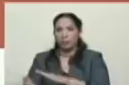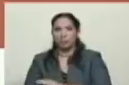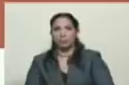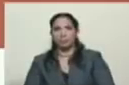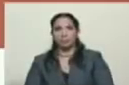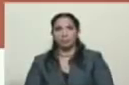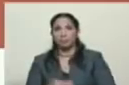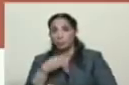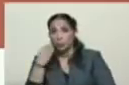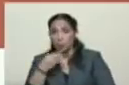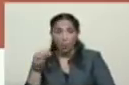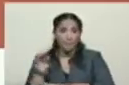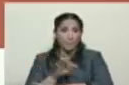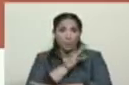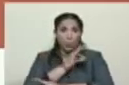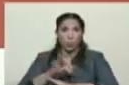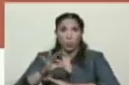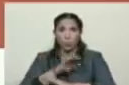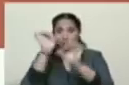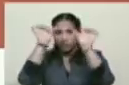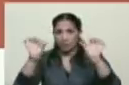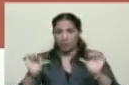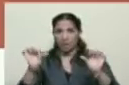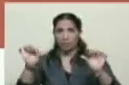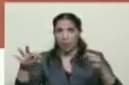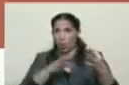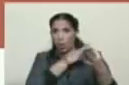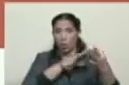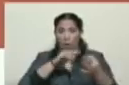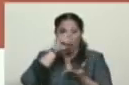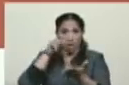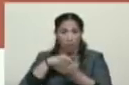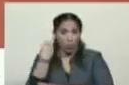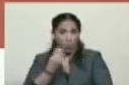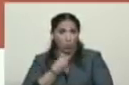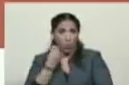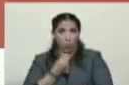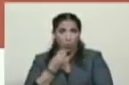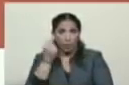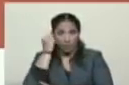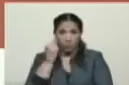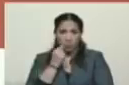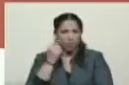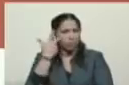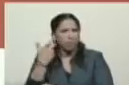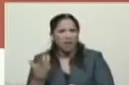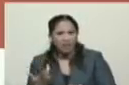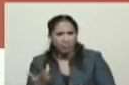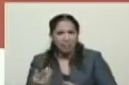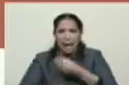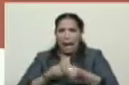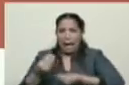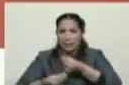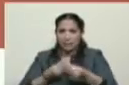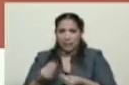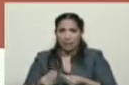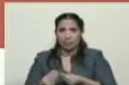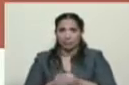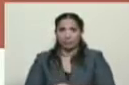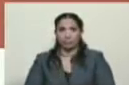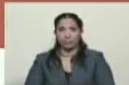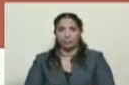joven músico del sistema de orquesta nacional y juvenil, Simón Bolívar. ¿Para qué? Para lograr, pues,